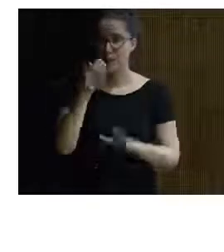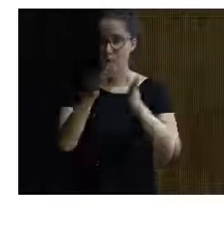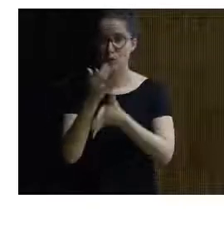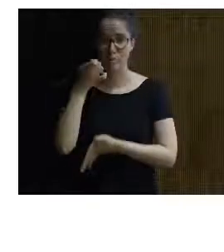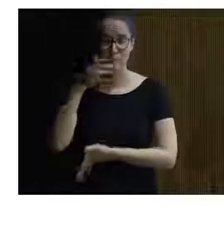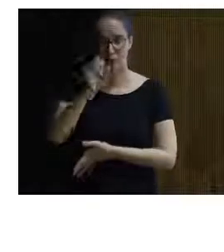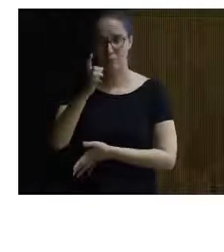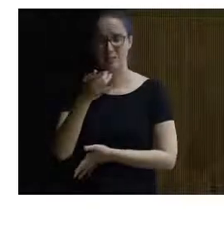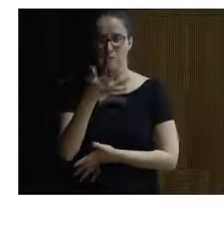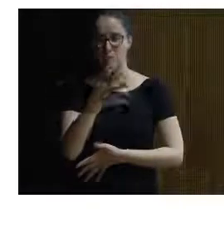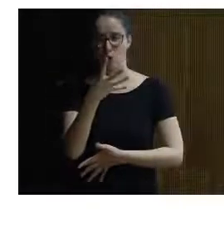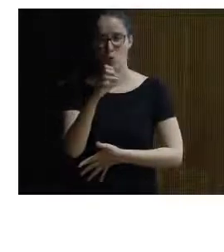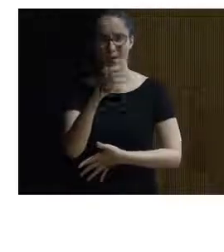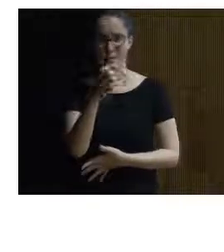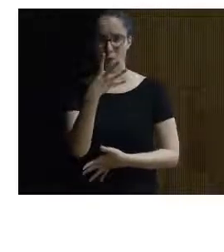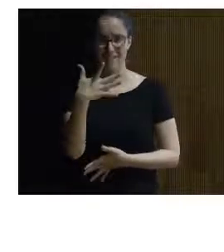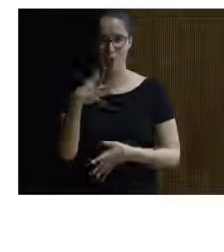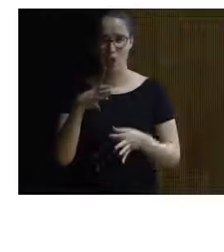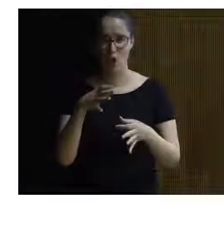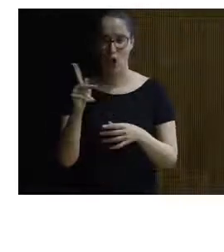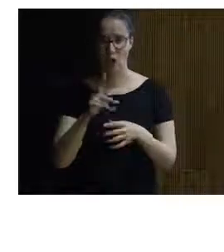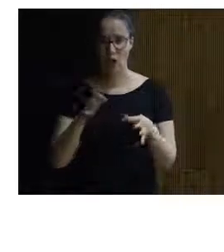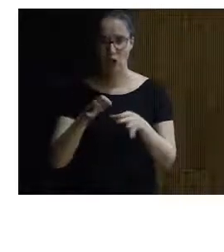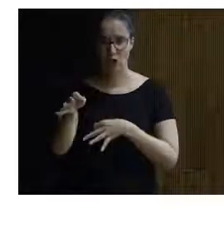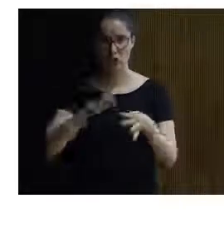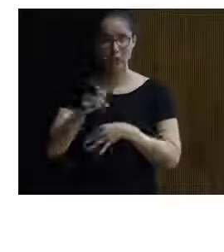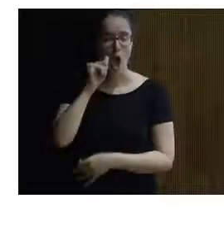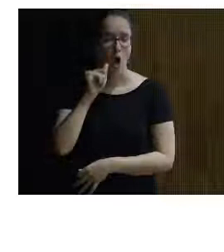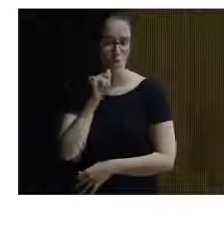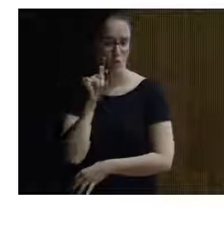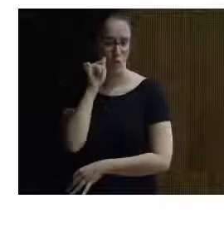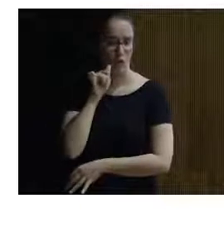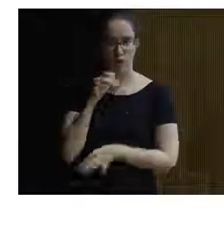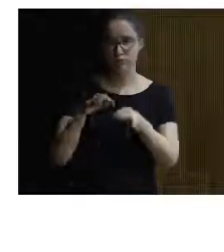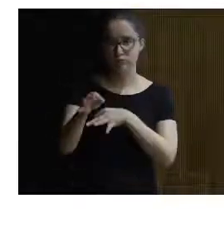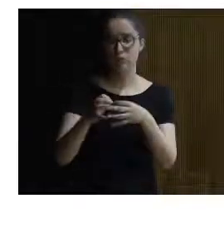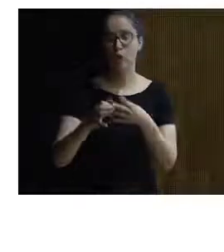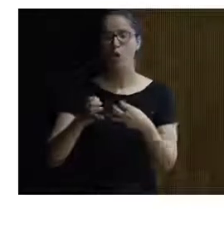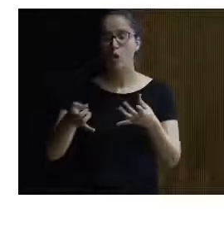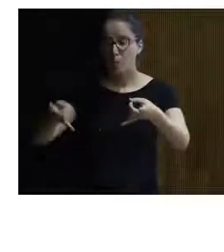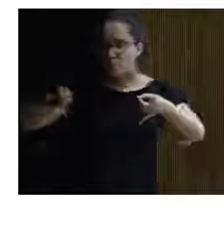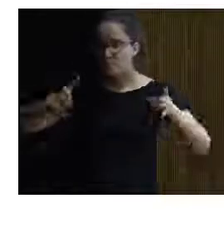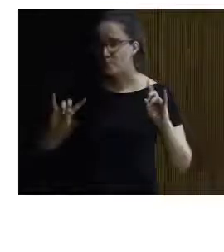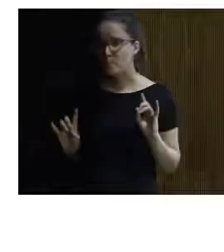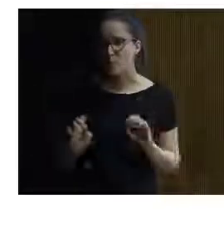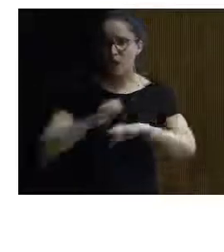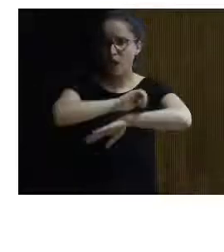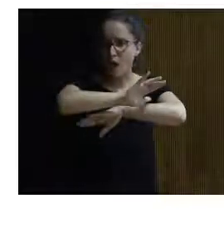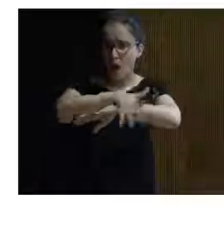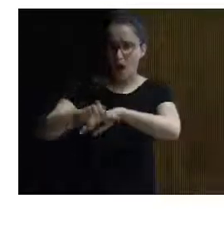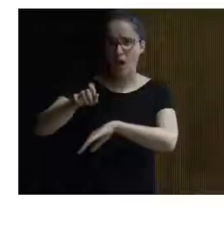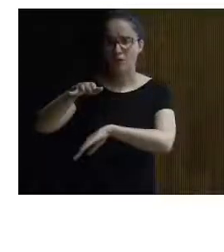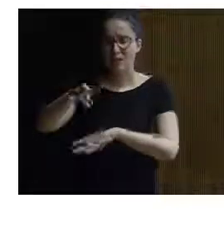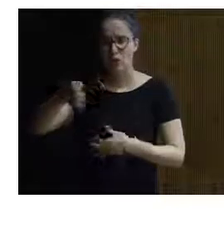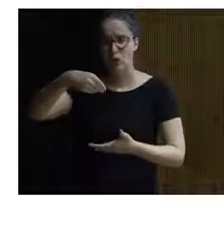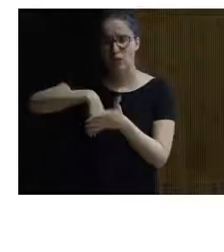aproximadamente a unos 40 a 45 kilómetros de la capital del Principado de Oviedo en un precioso bosque atlántico en el interior de un